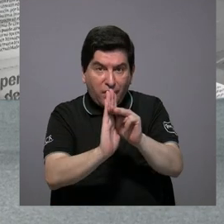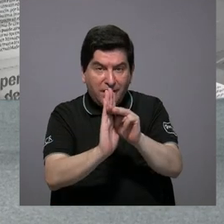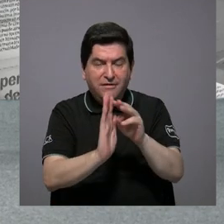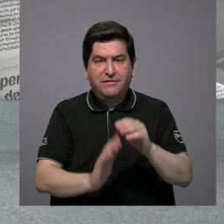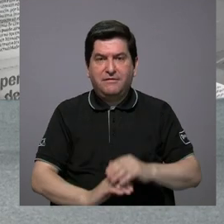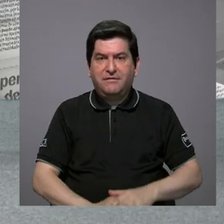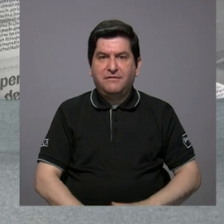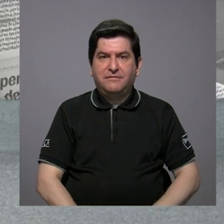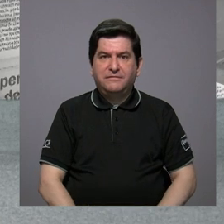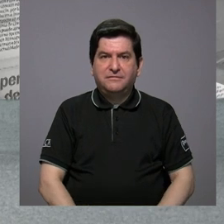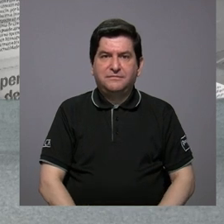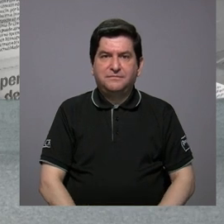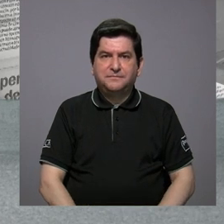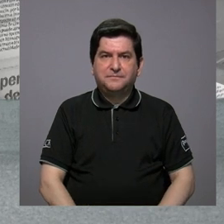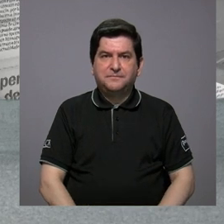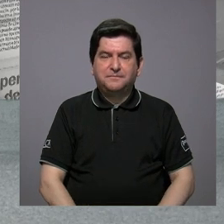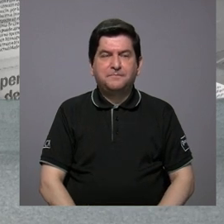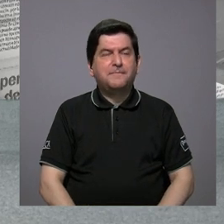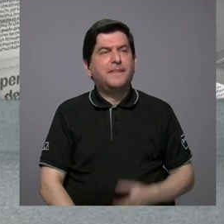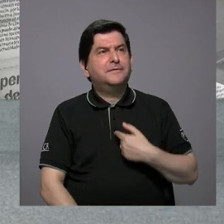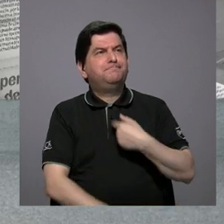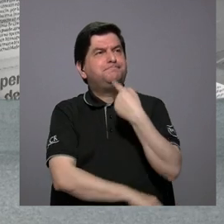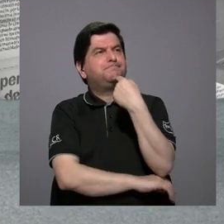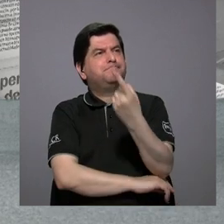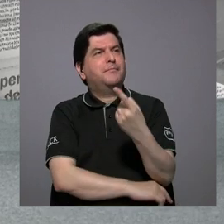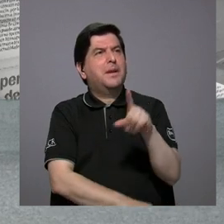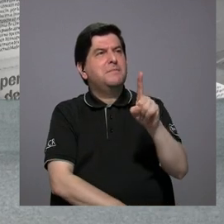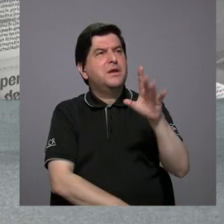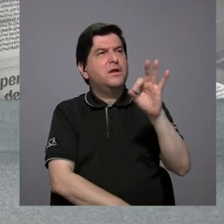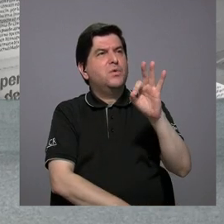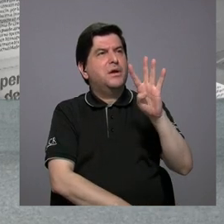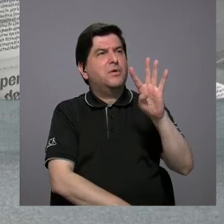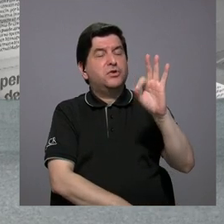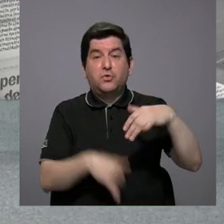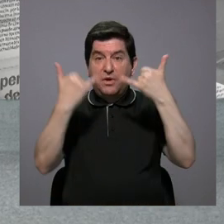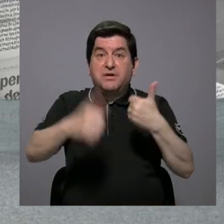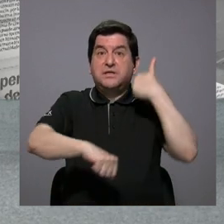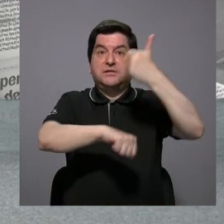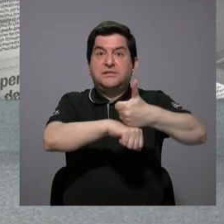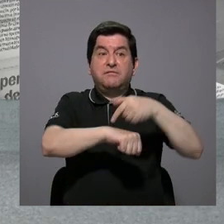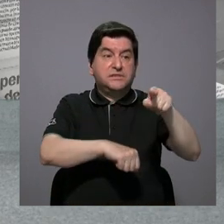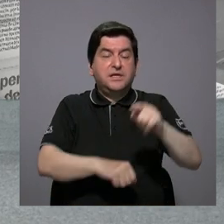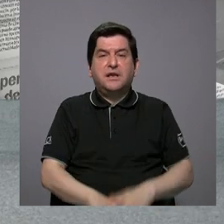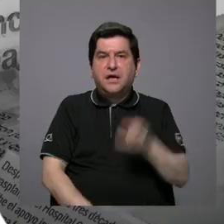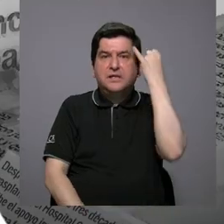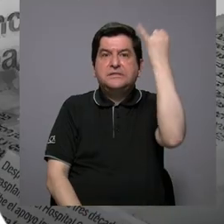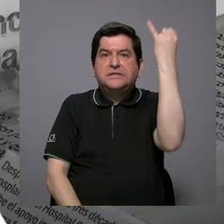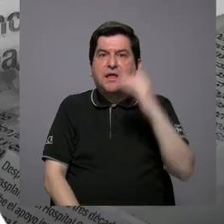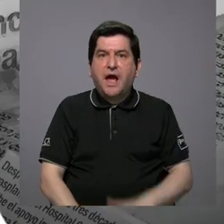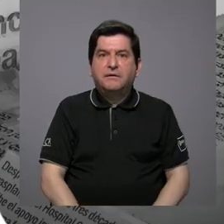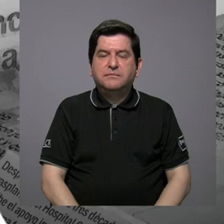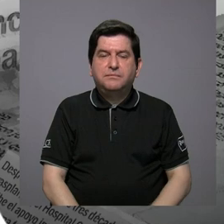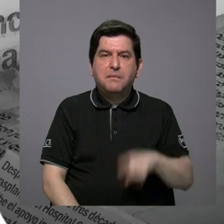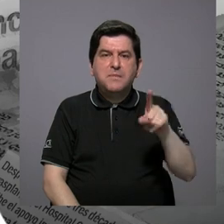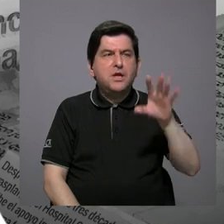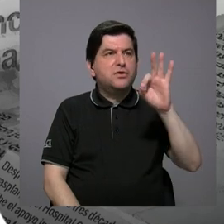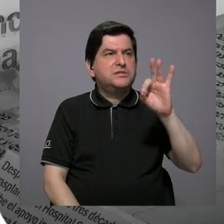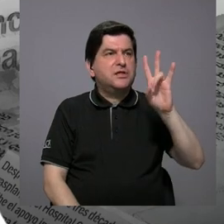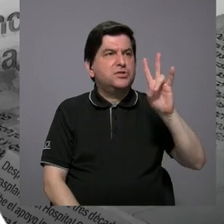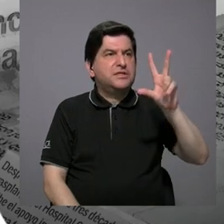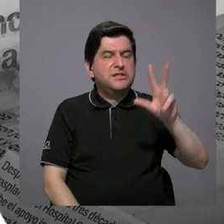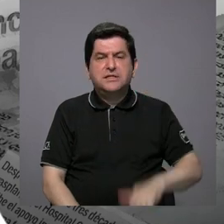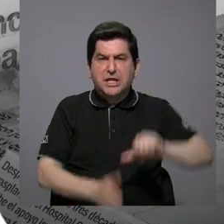le digo, 1949 ya se había establecido ese modelo. En 1973